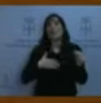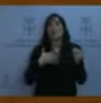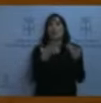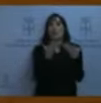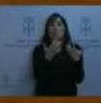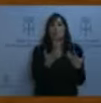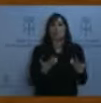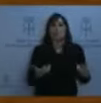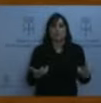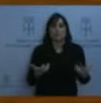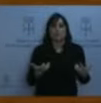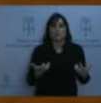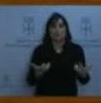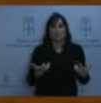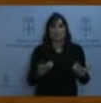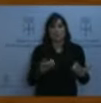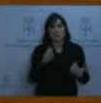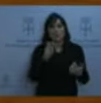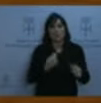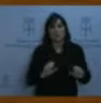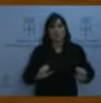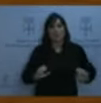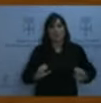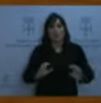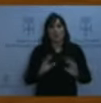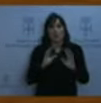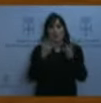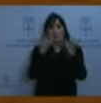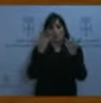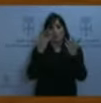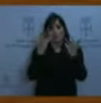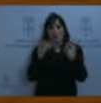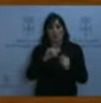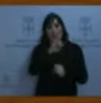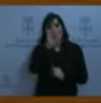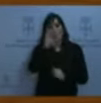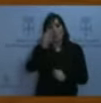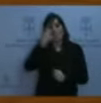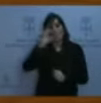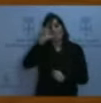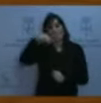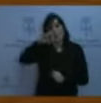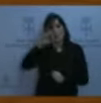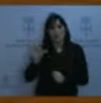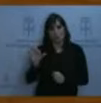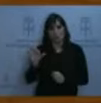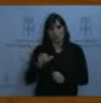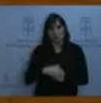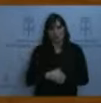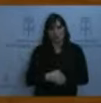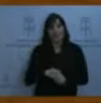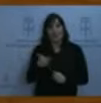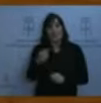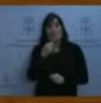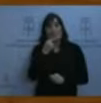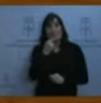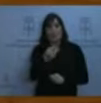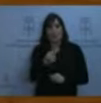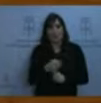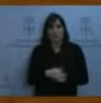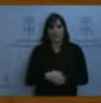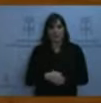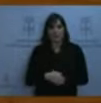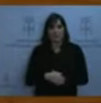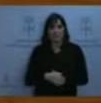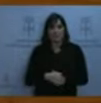revolucionario playu, jovellanos, que decía Ninguna Constitución política puede ser